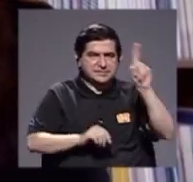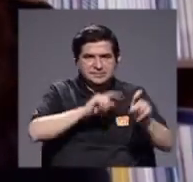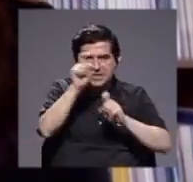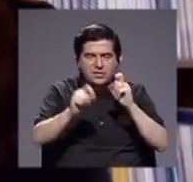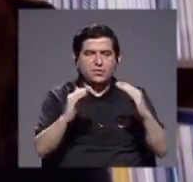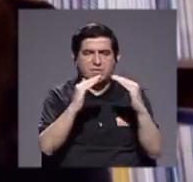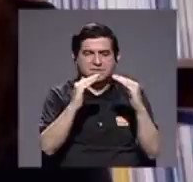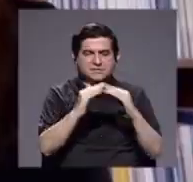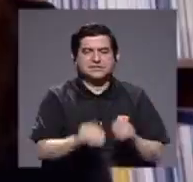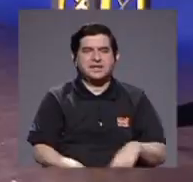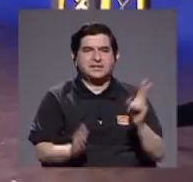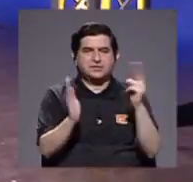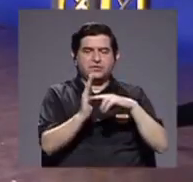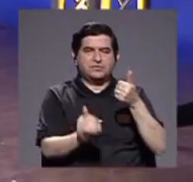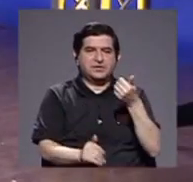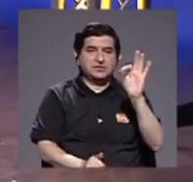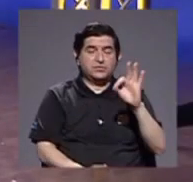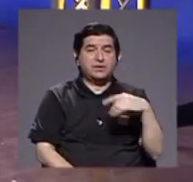del 2019